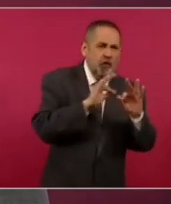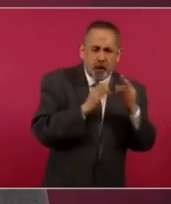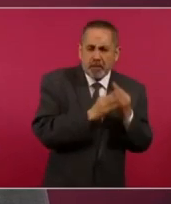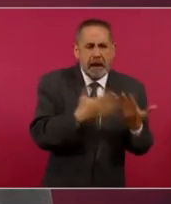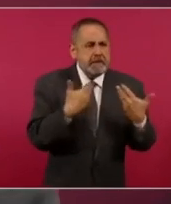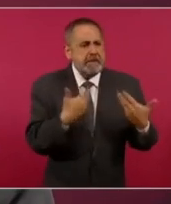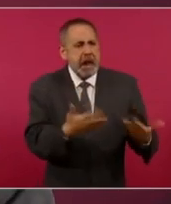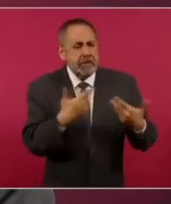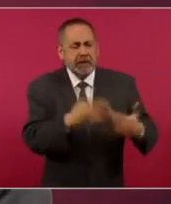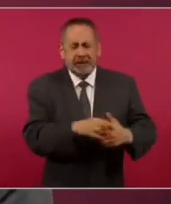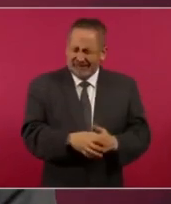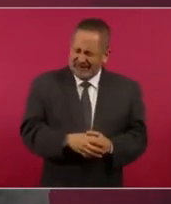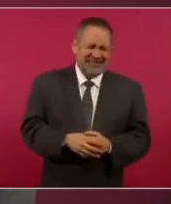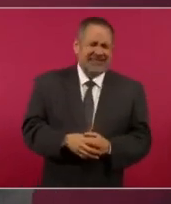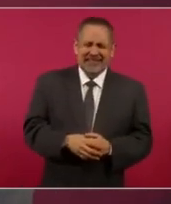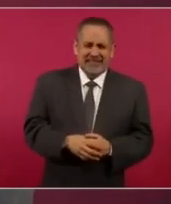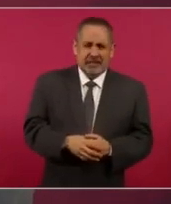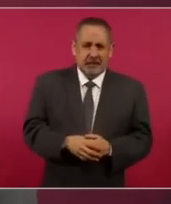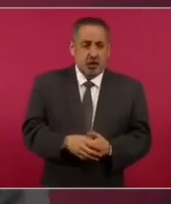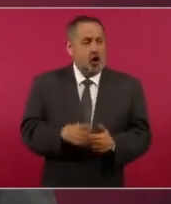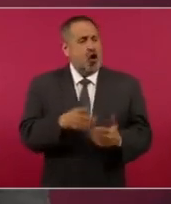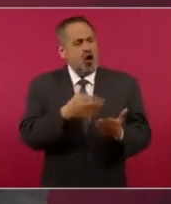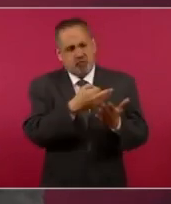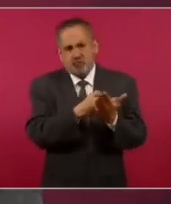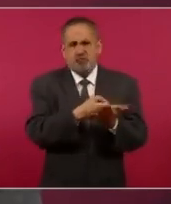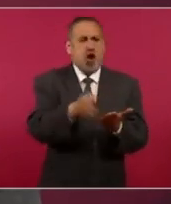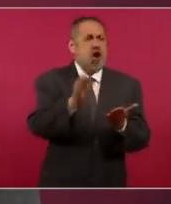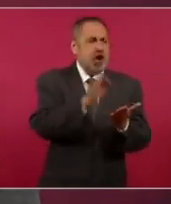y llamarle a eso valentía.